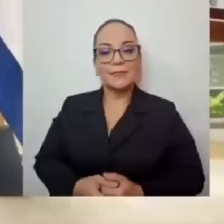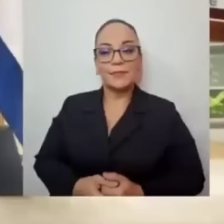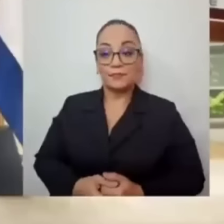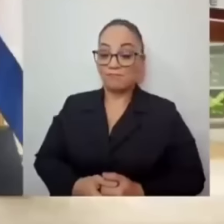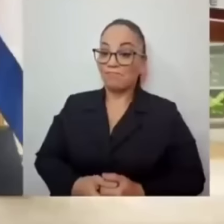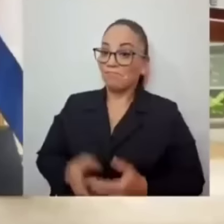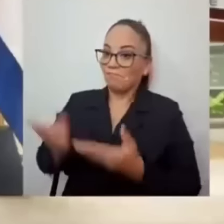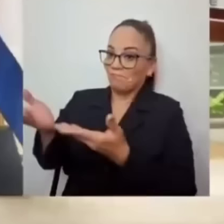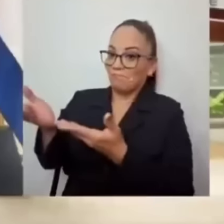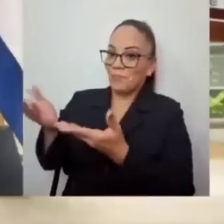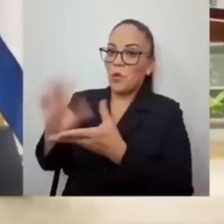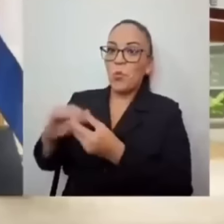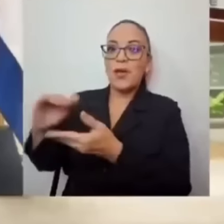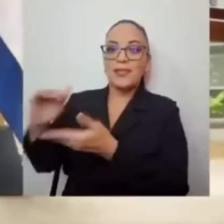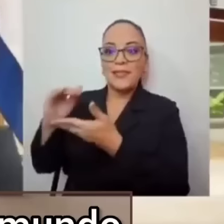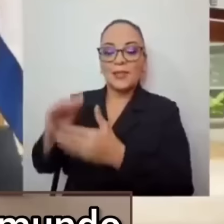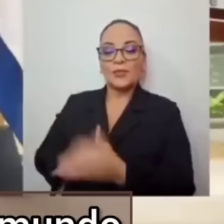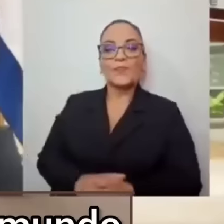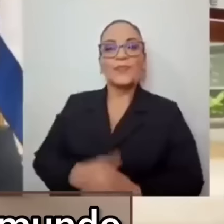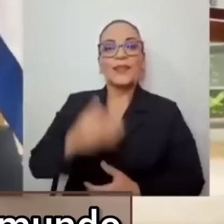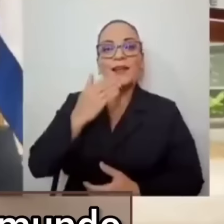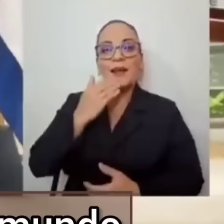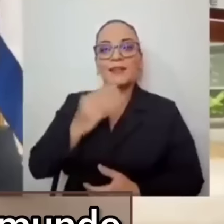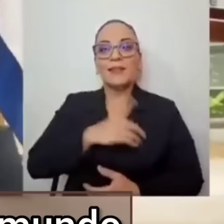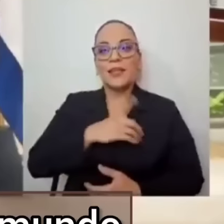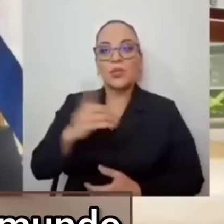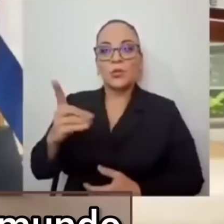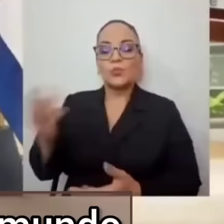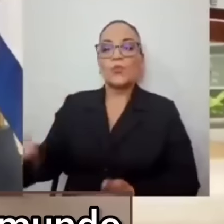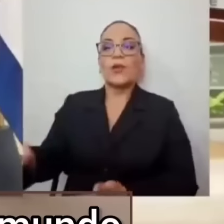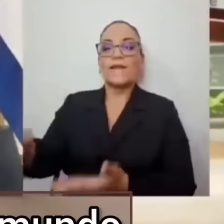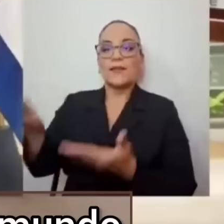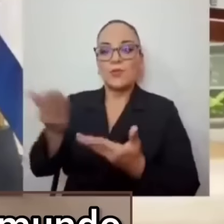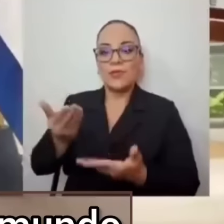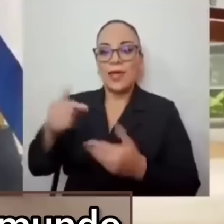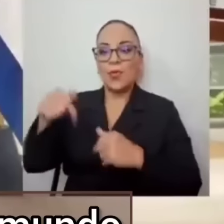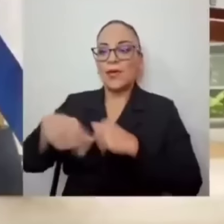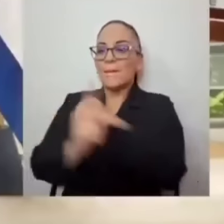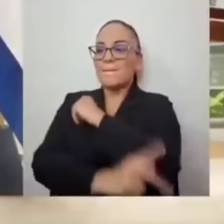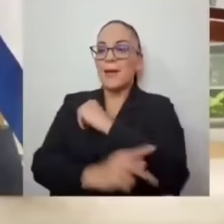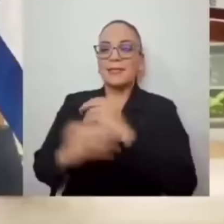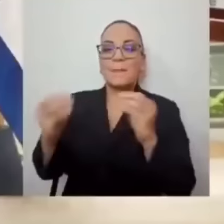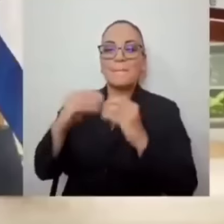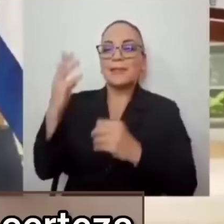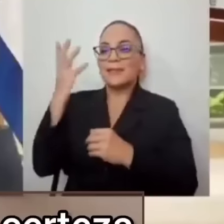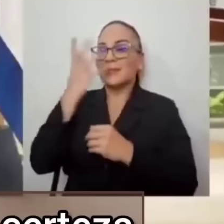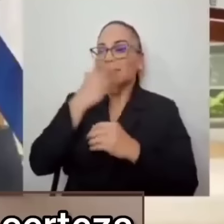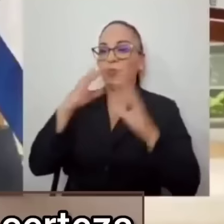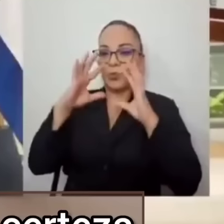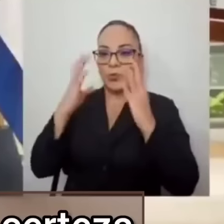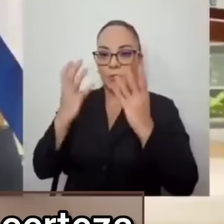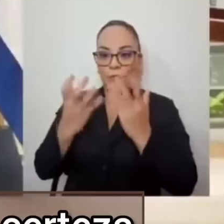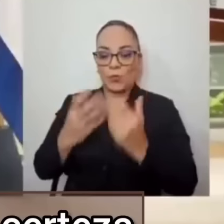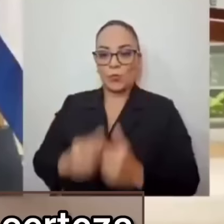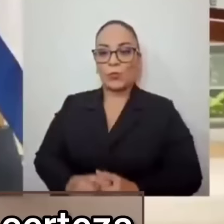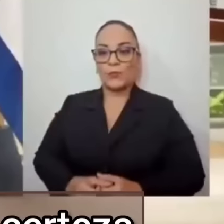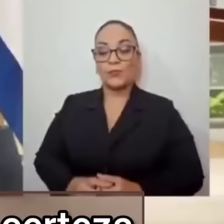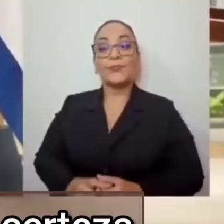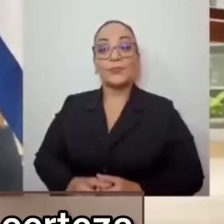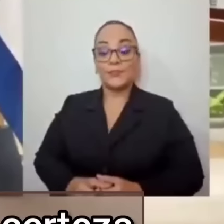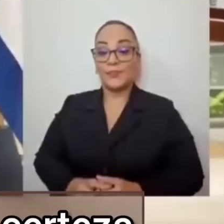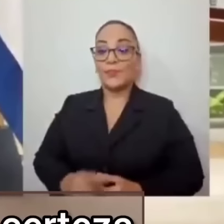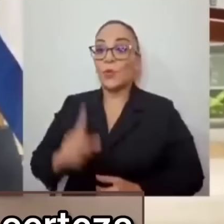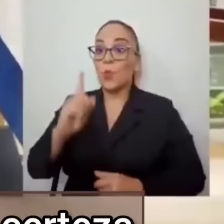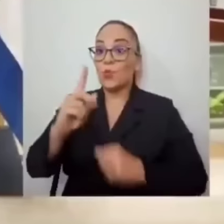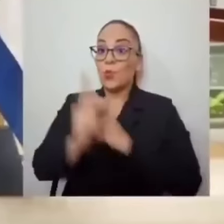cuente, gracias a Dios por haber notado el país más bello del mundo o uno de los más bellos del mundo